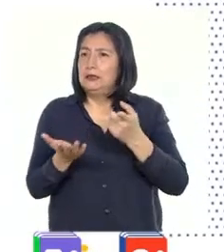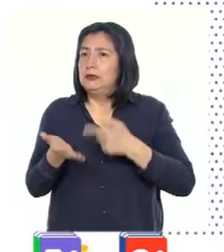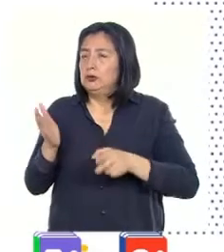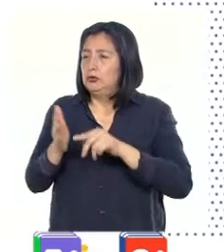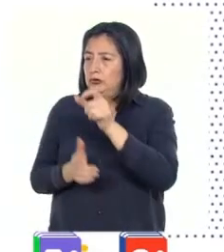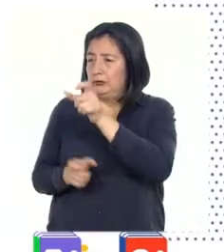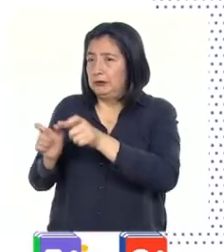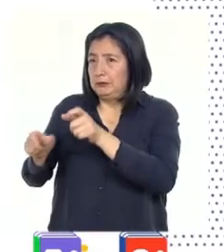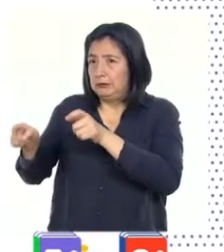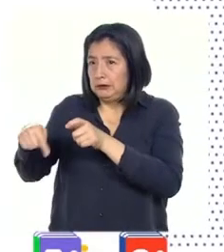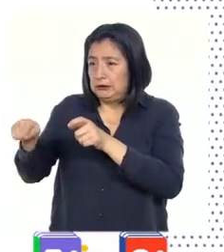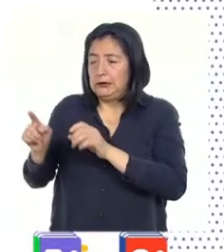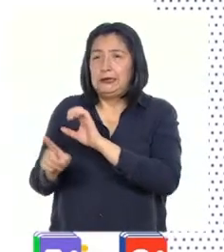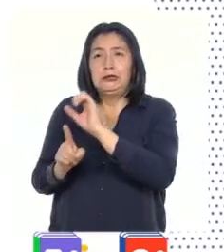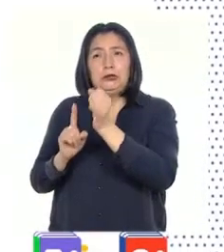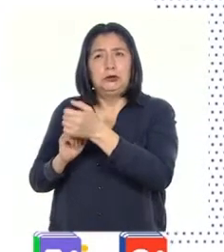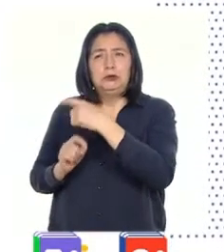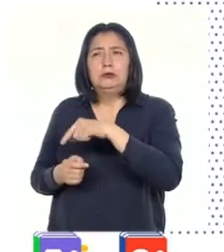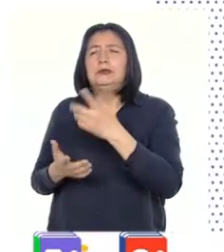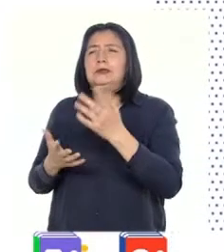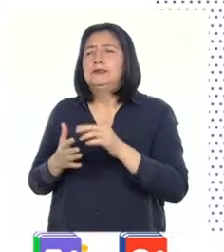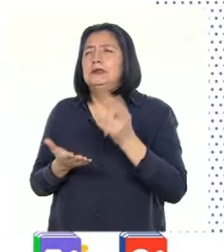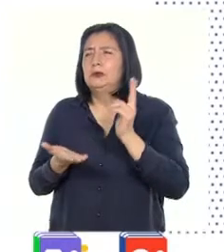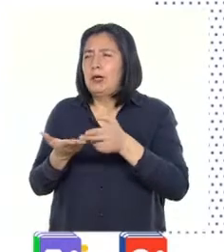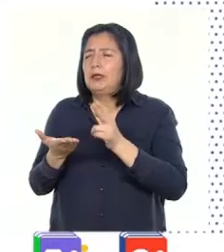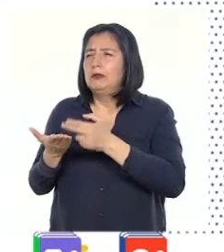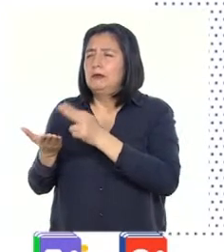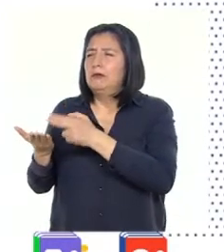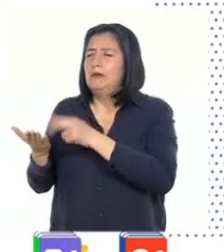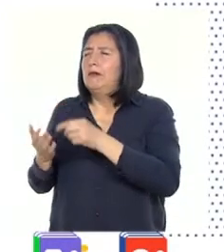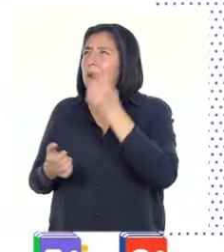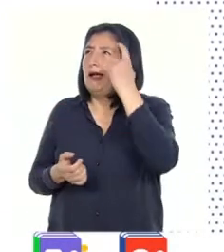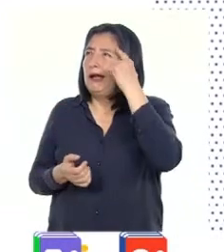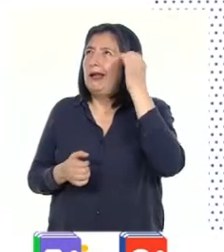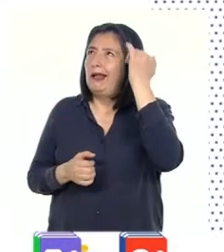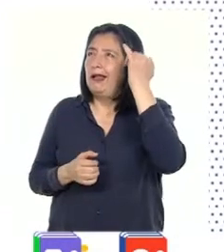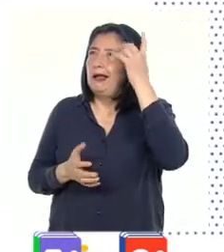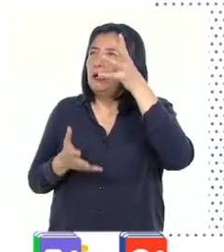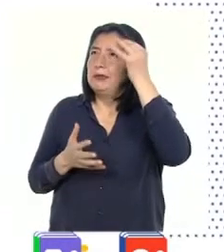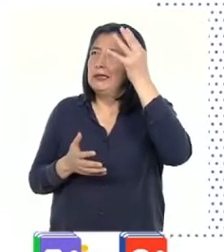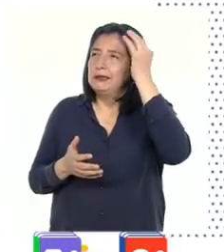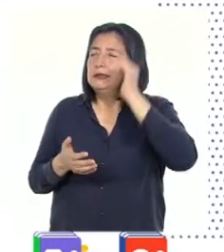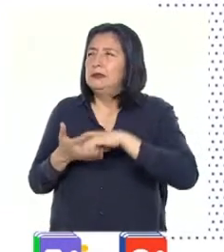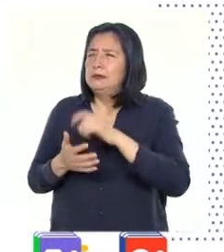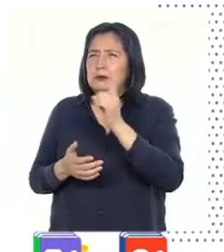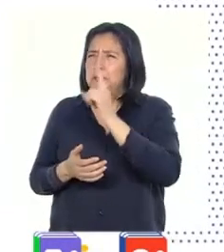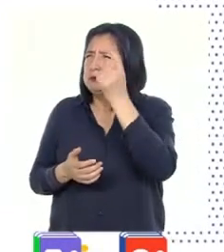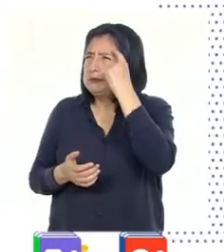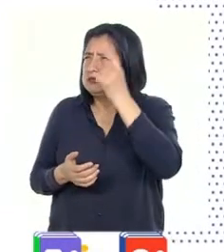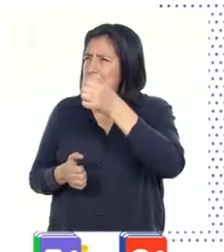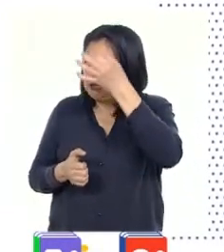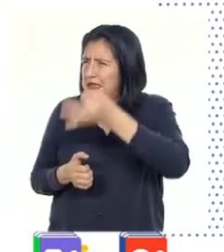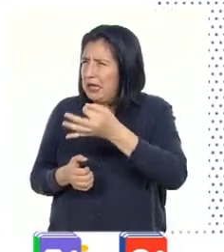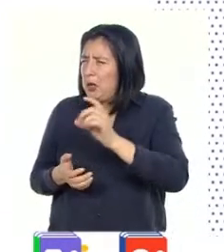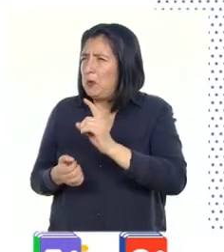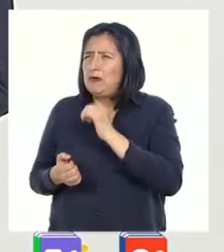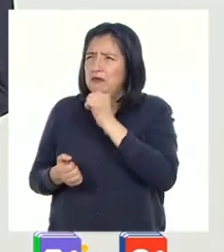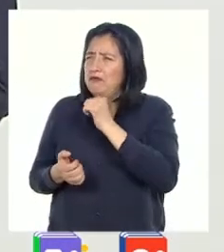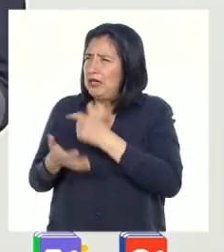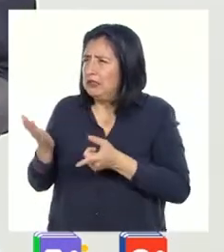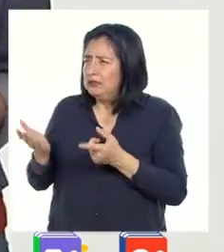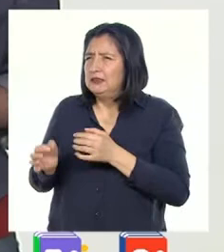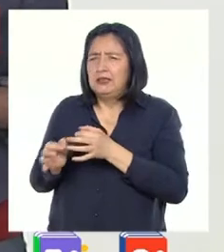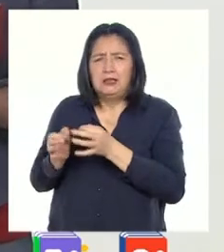son aquellas que en nuestra sociedad se han venido repitiendo sin pensar si son realmente ciertas o si carecen de fundamento.